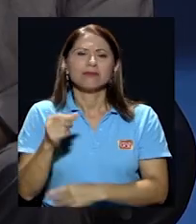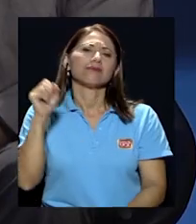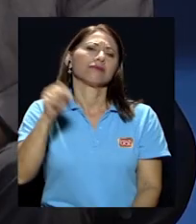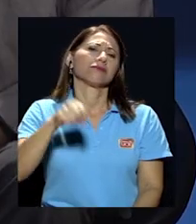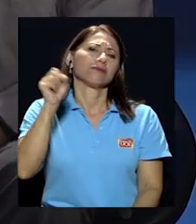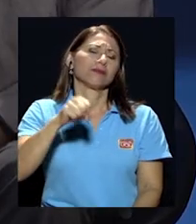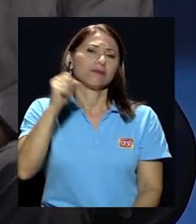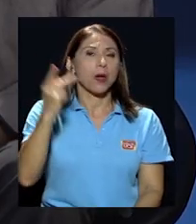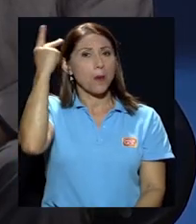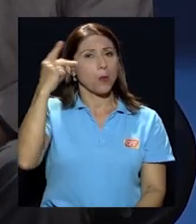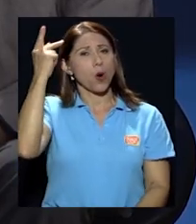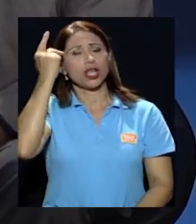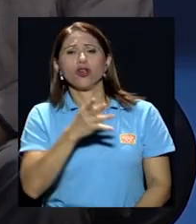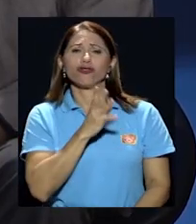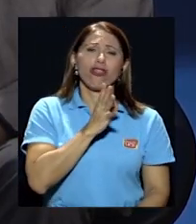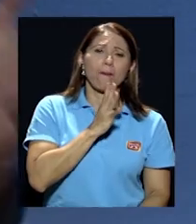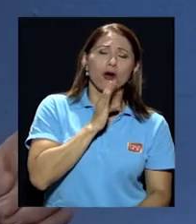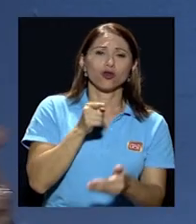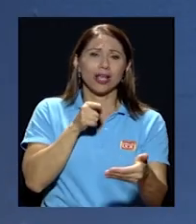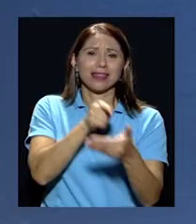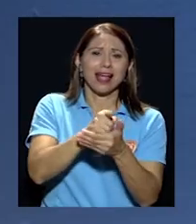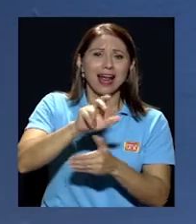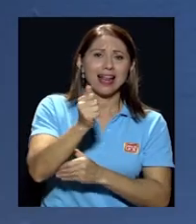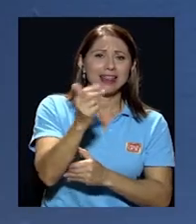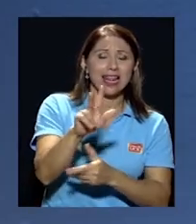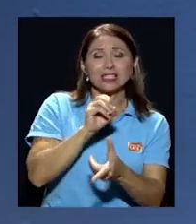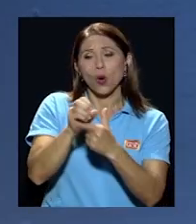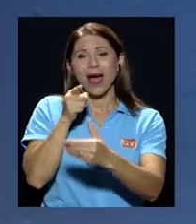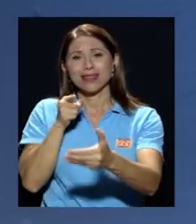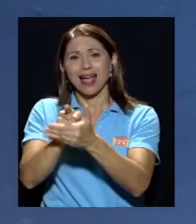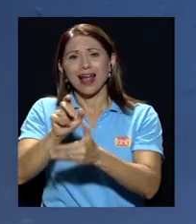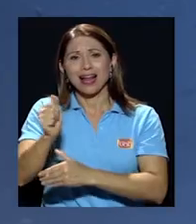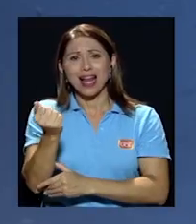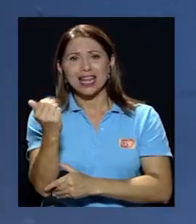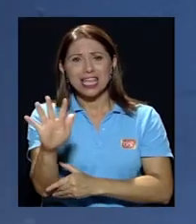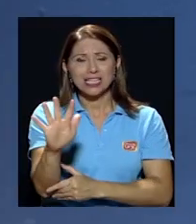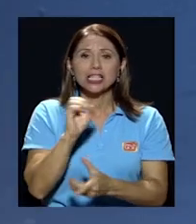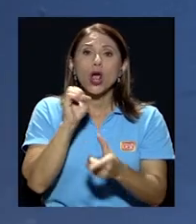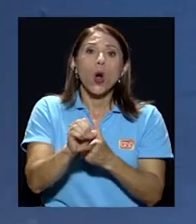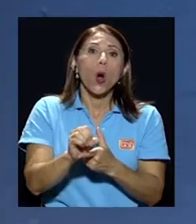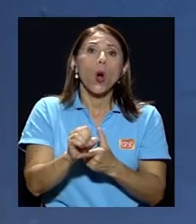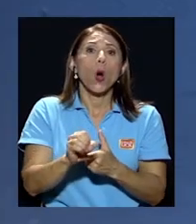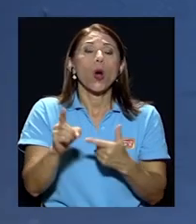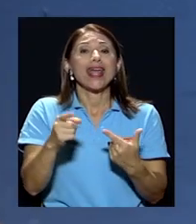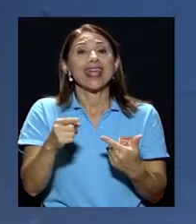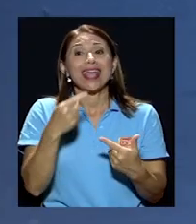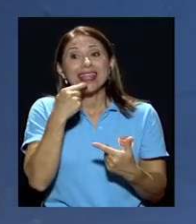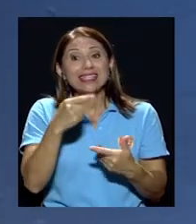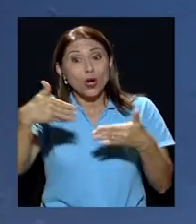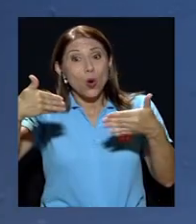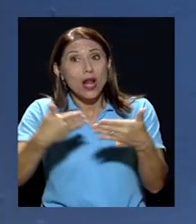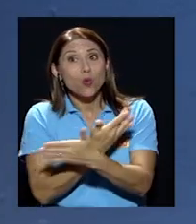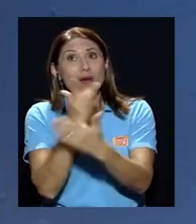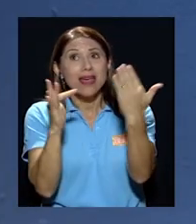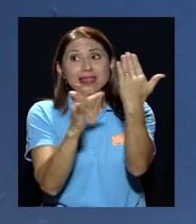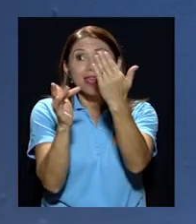también demagogos que atacan el canal 13 o que atacan el canal 15 o que le niegan que con la nueva digitalización darle frecuencias